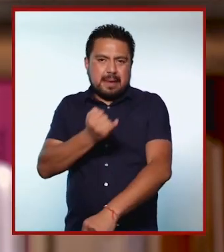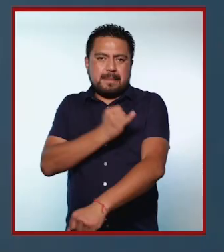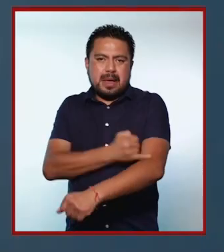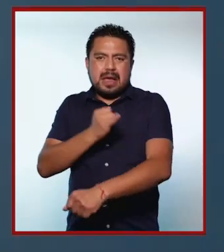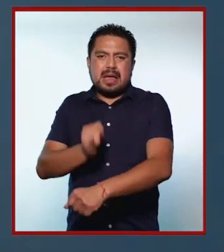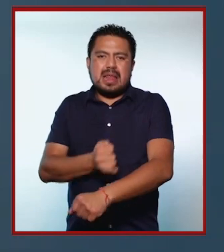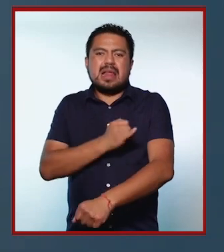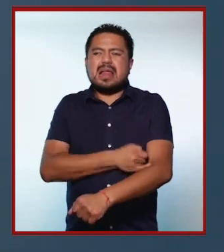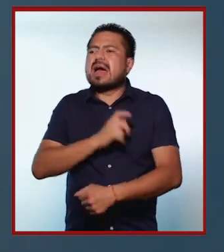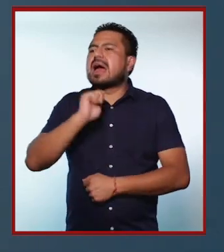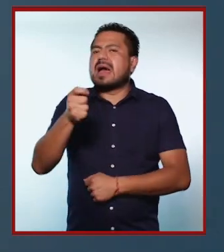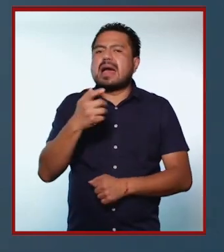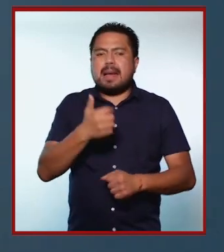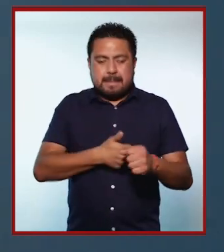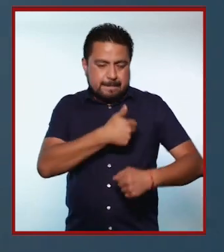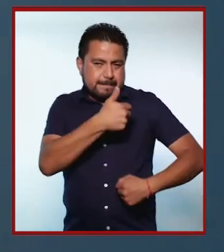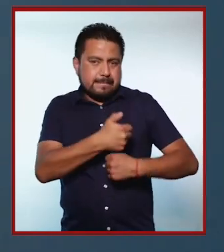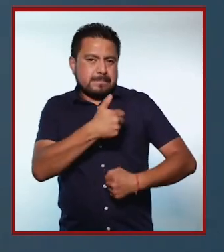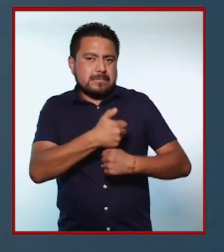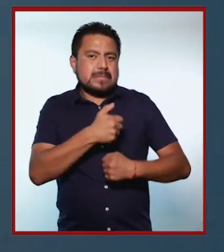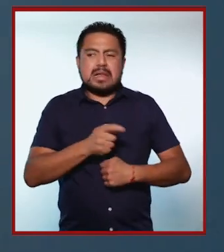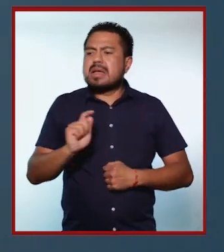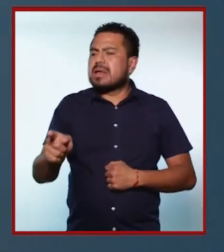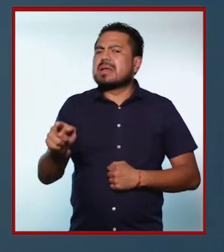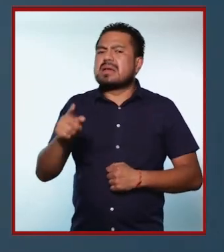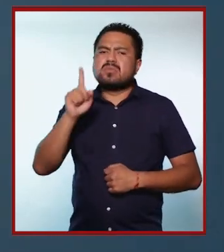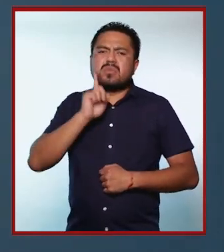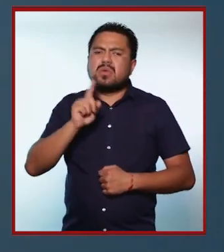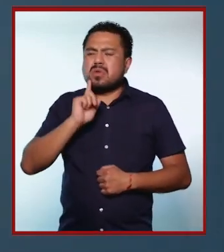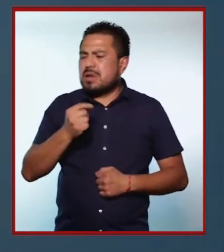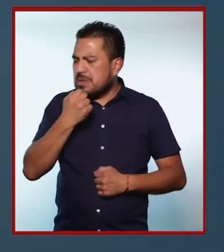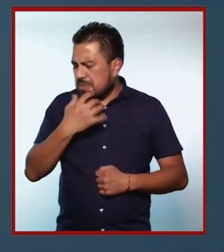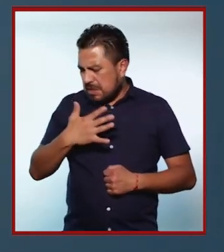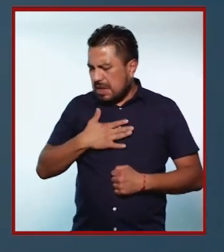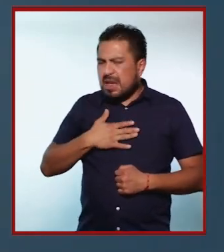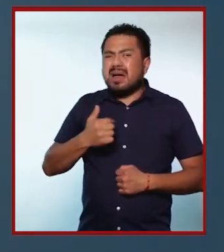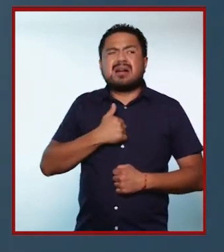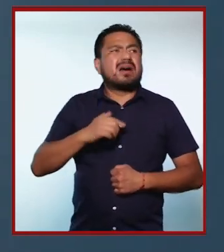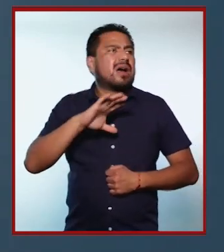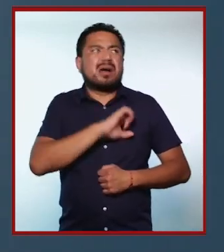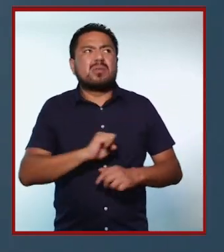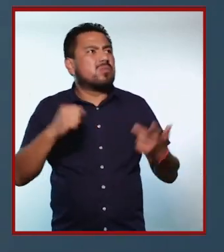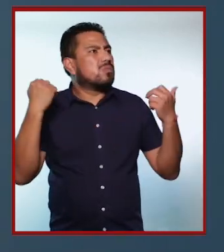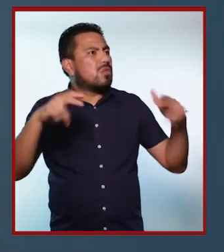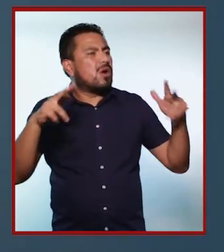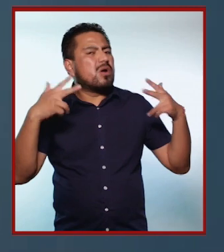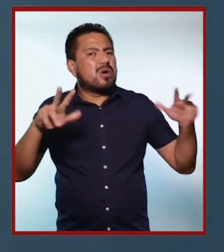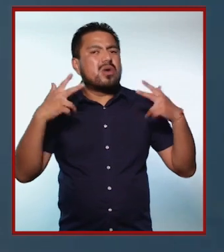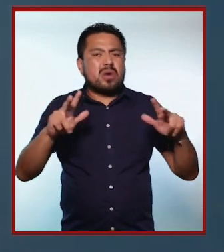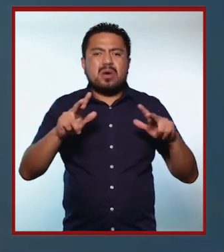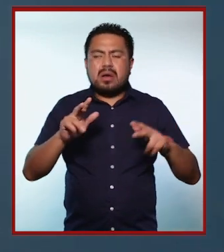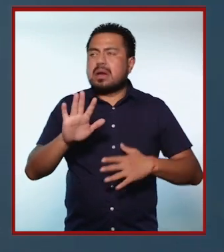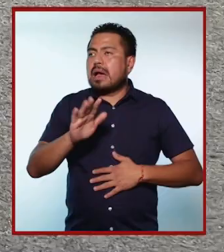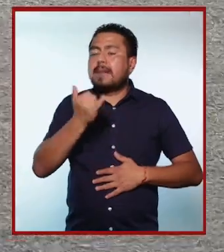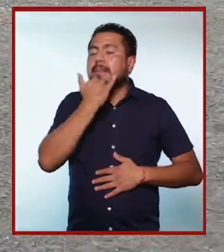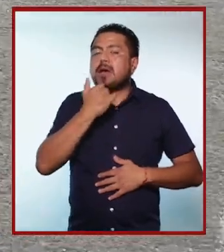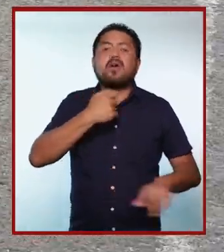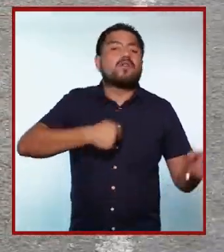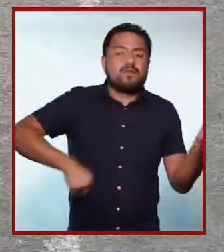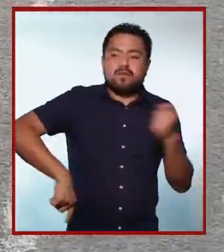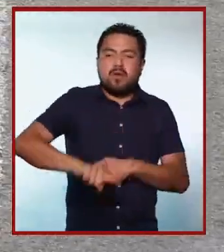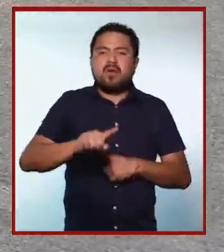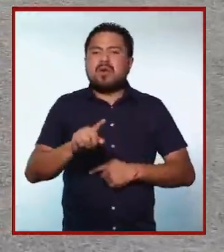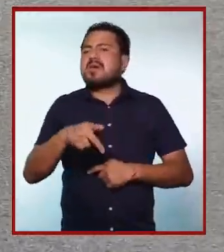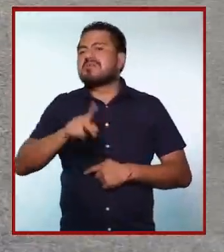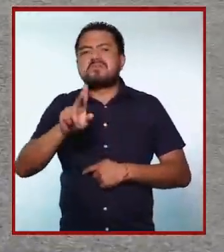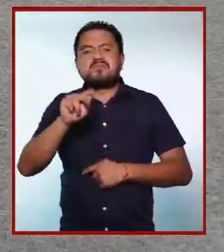niñas de Iztapalapa que iban en la primaria y una de ellas me comentaba que a le gustaba mucho el voleibol, perdón,